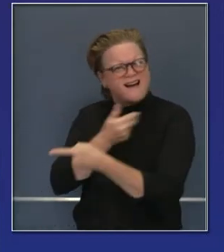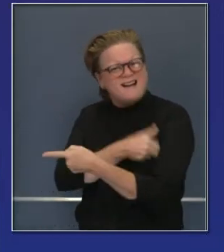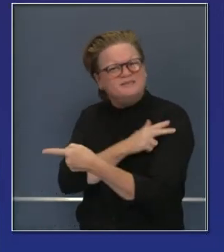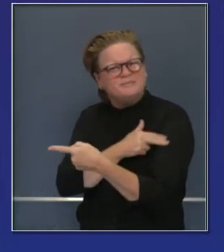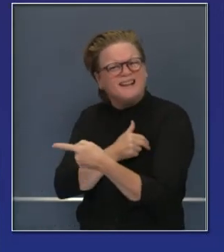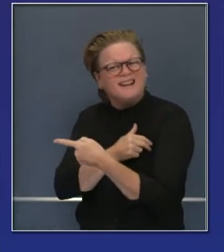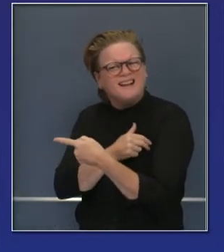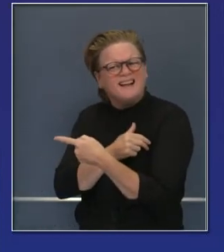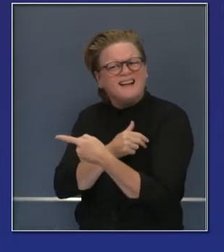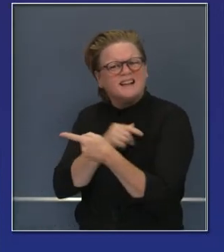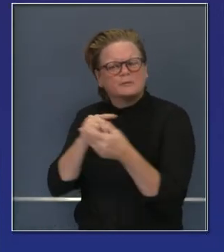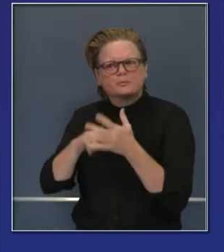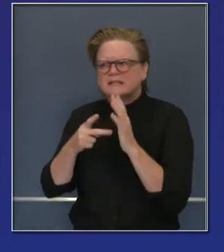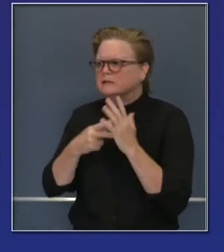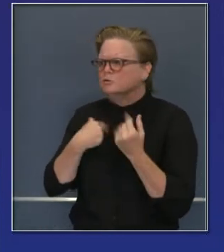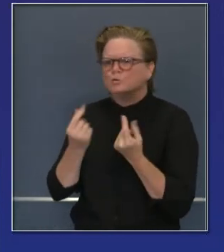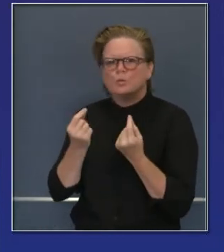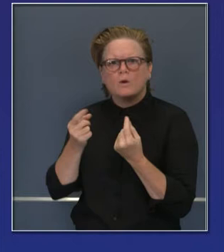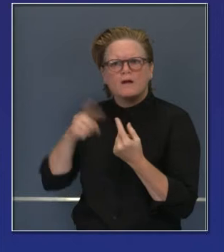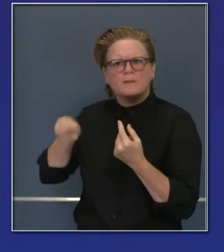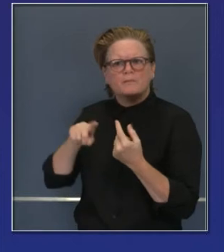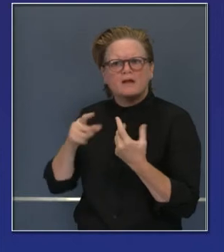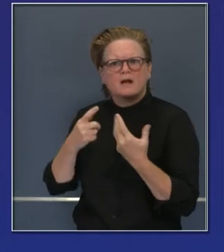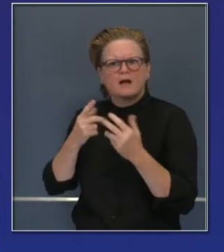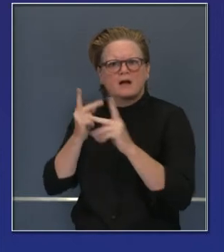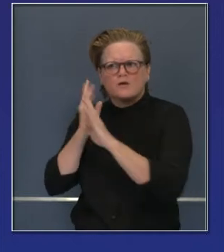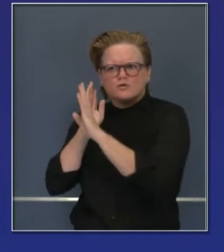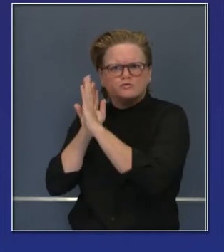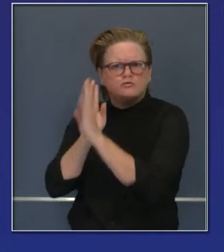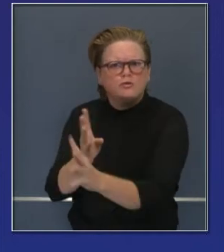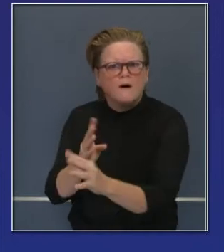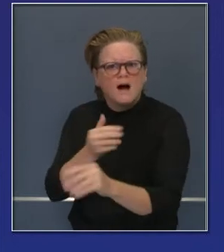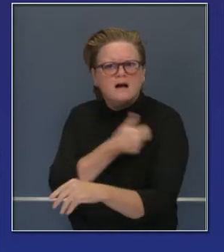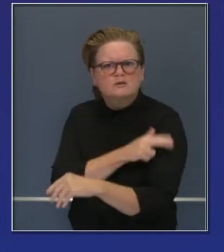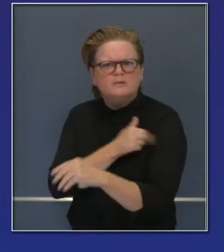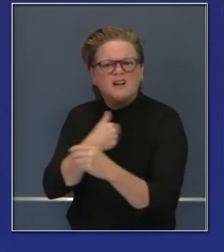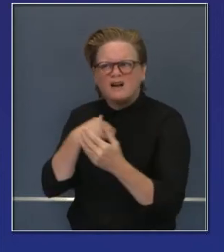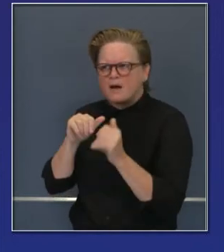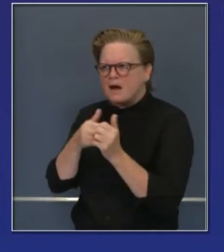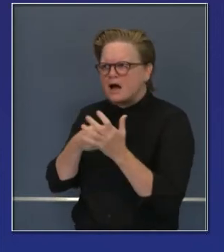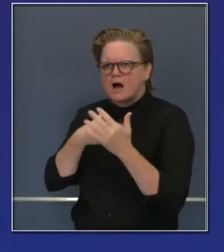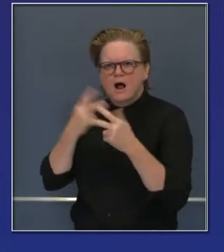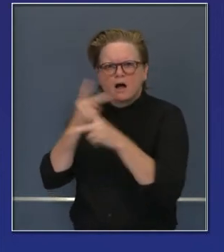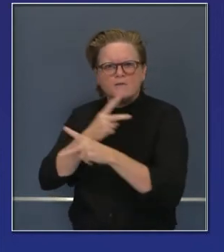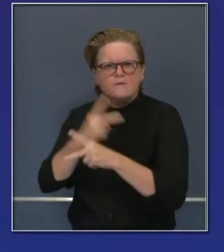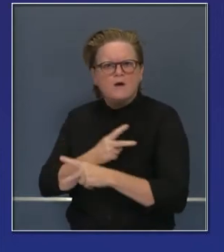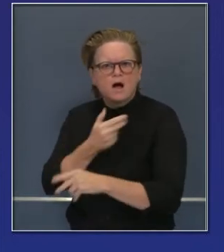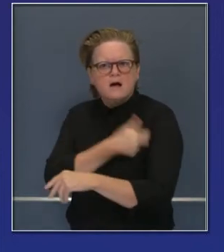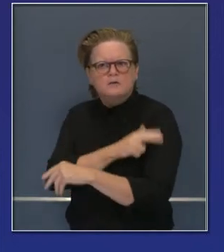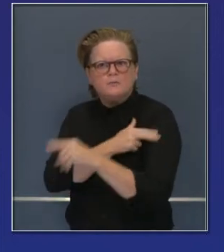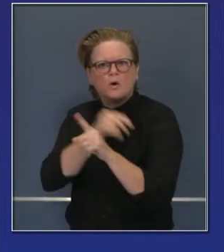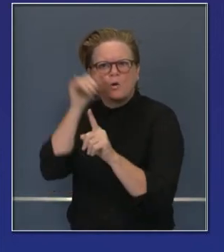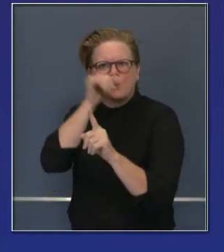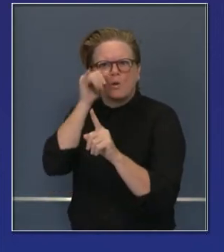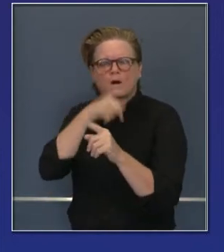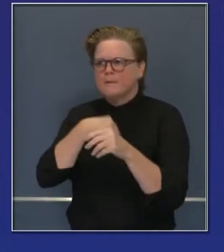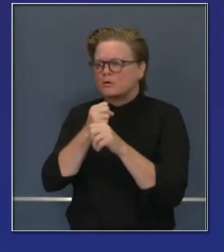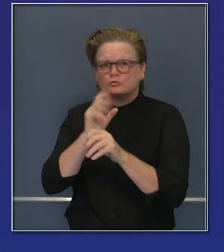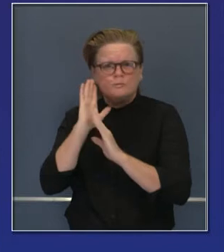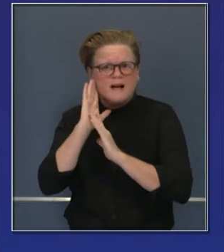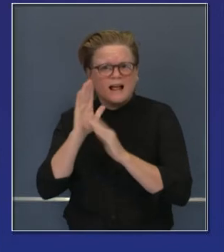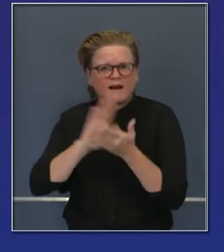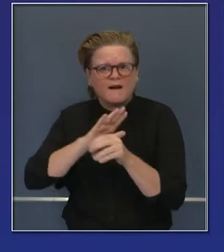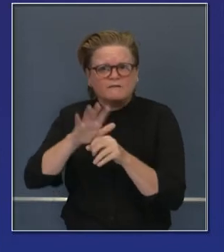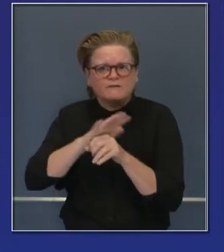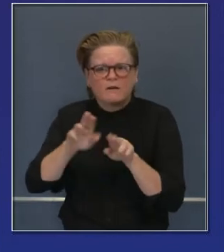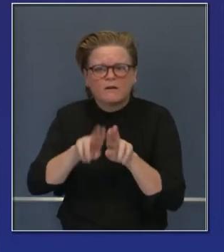hospitalización e ingresos a unidades de cuidados intensivos. Estas cifras nos indican cuán preparados estamos en nuestro sistema